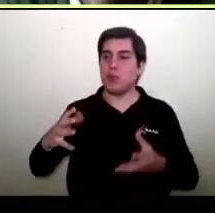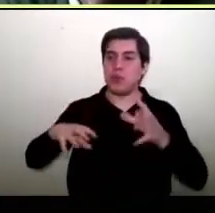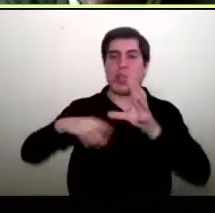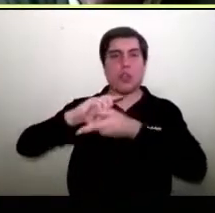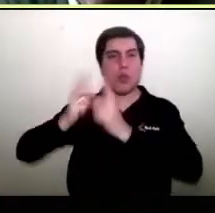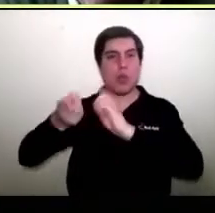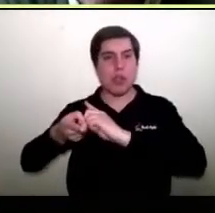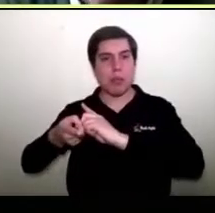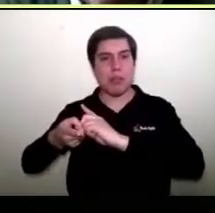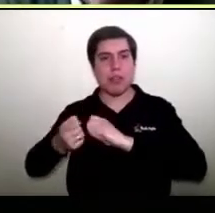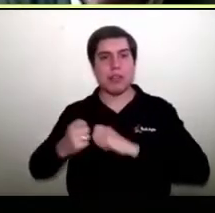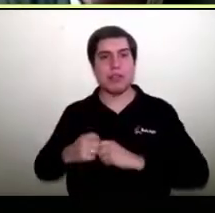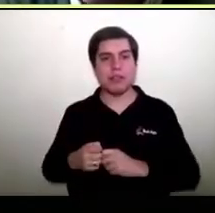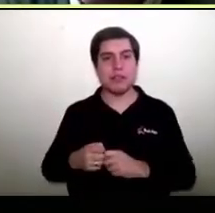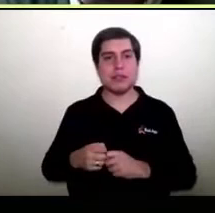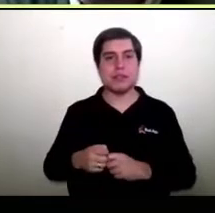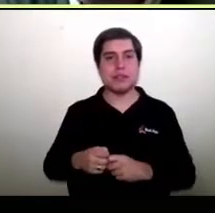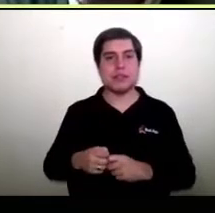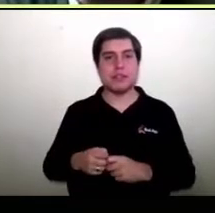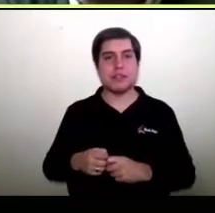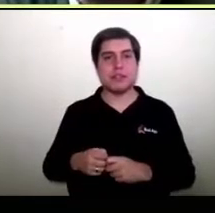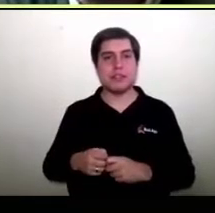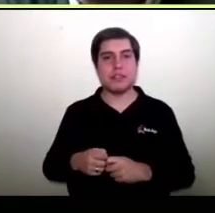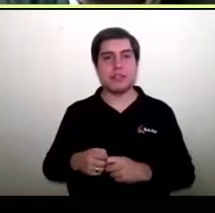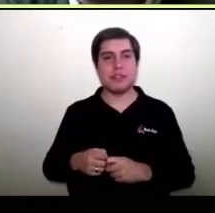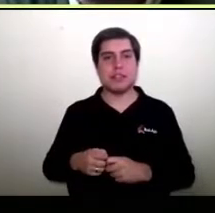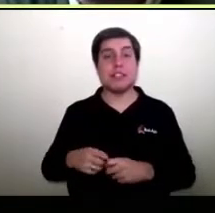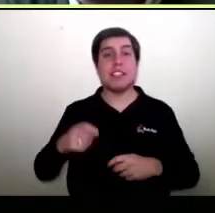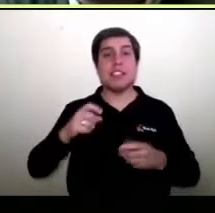La mayor venta física se lleva a las grandes cadenas de mall.